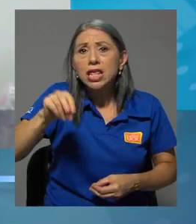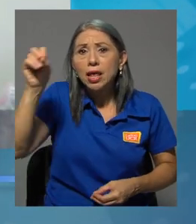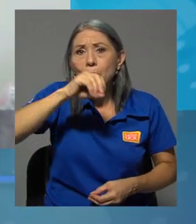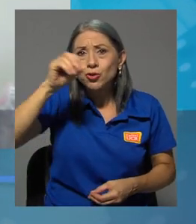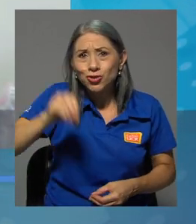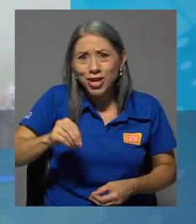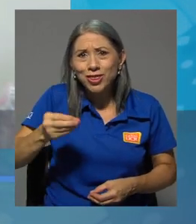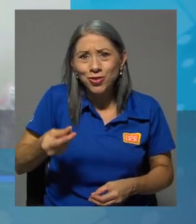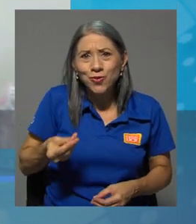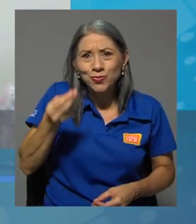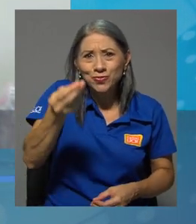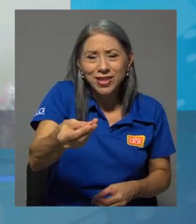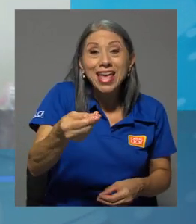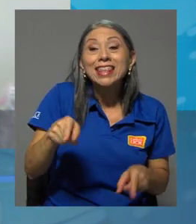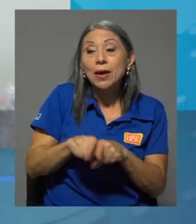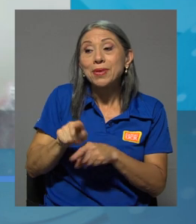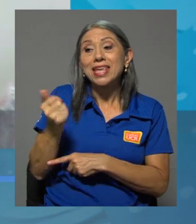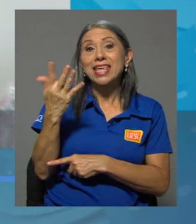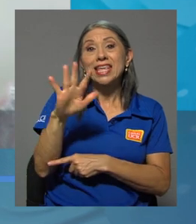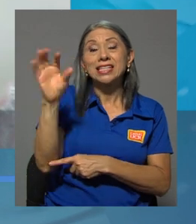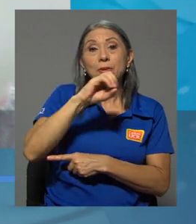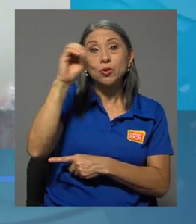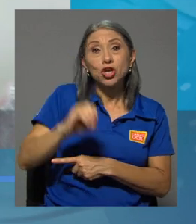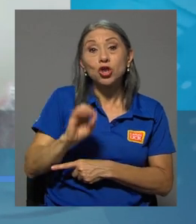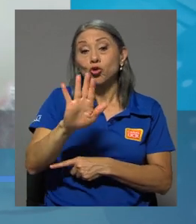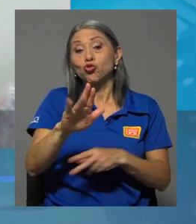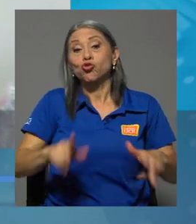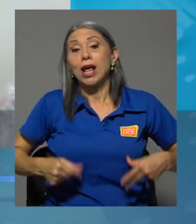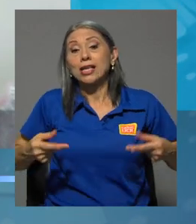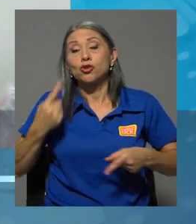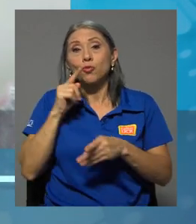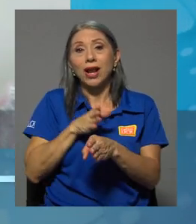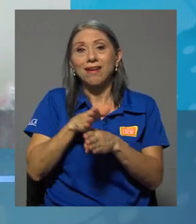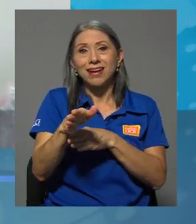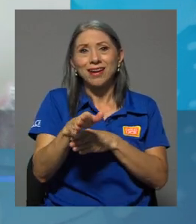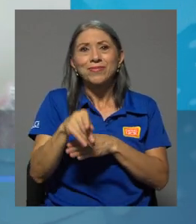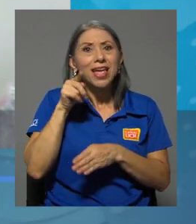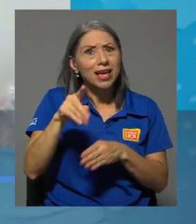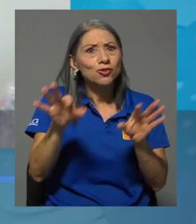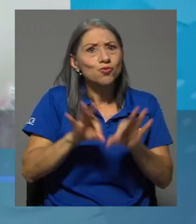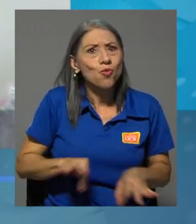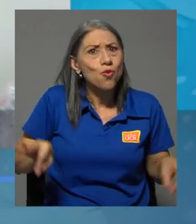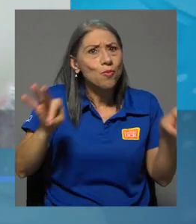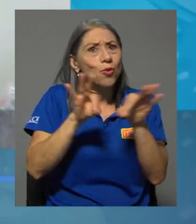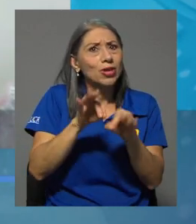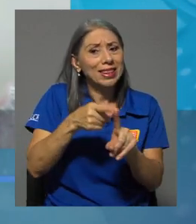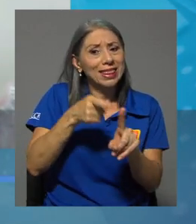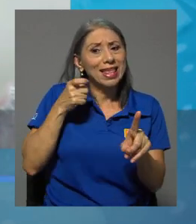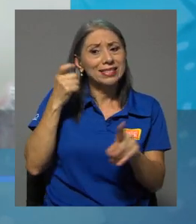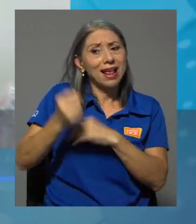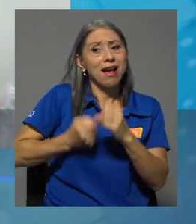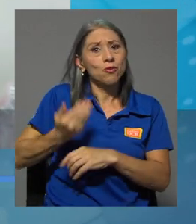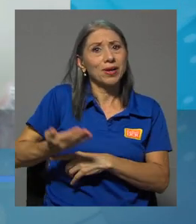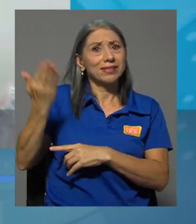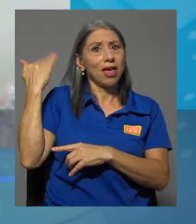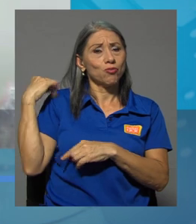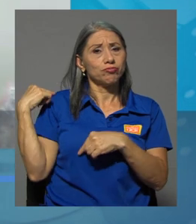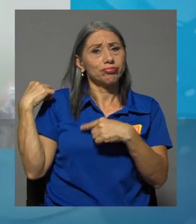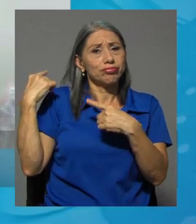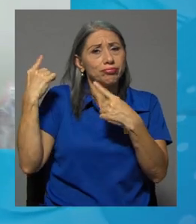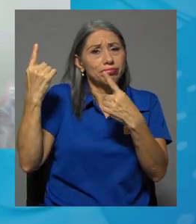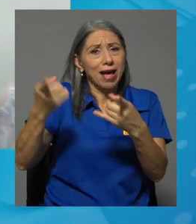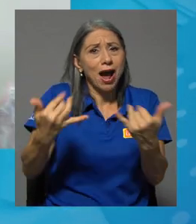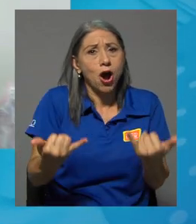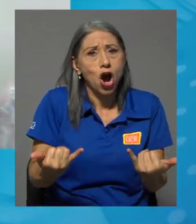ciento en el monto de gastos de carrera. Que son esfuerzos de la institución muy importantes que se han implementado desde el segundo ciclo, 2020, y se mantienen a la fecha.